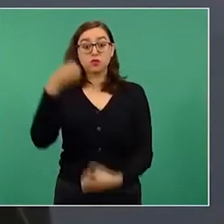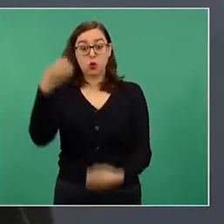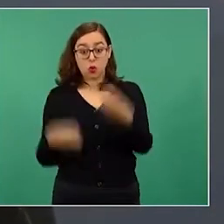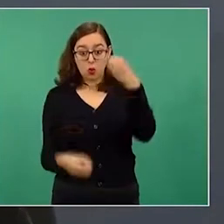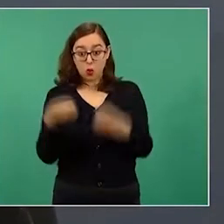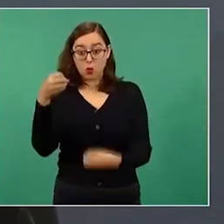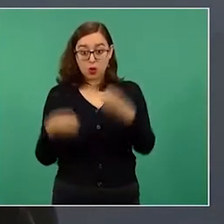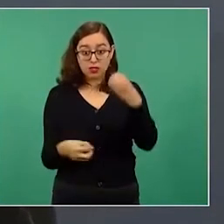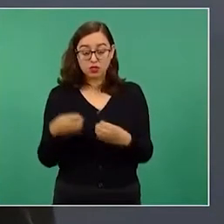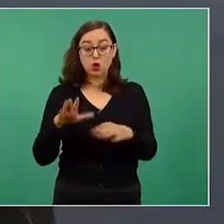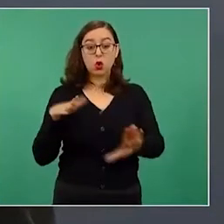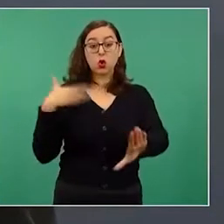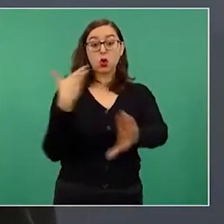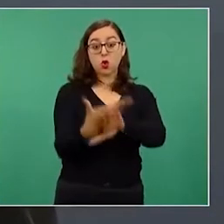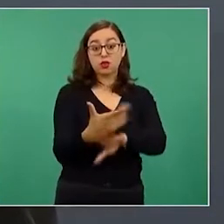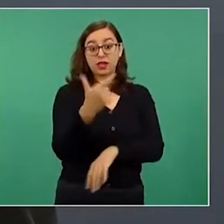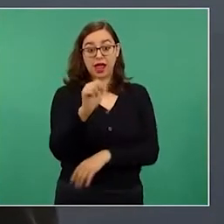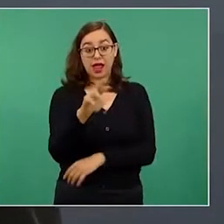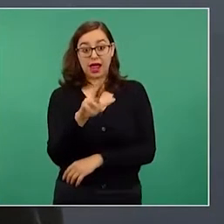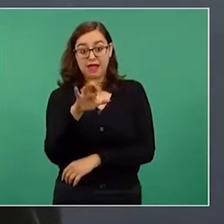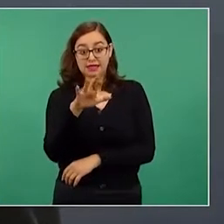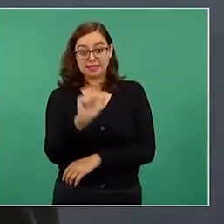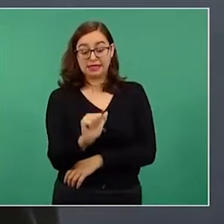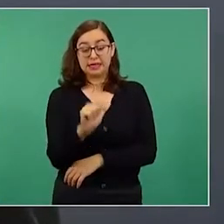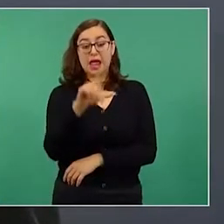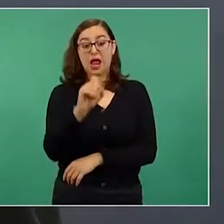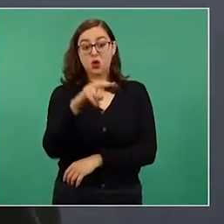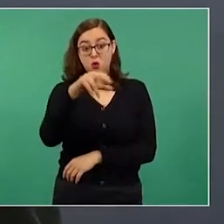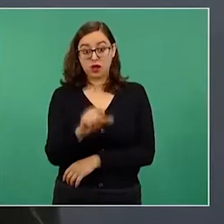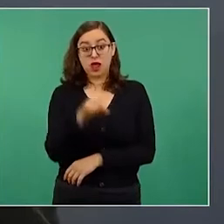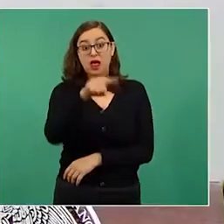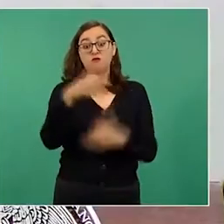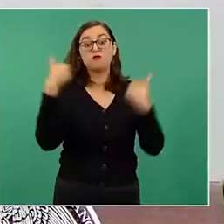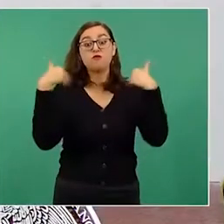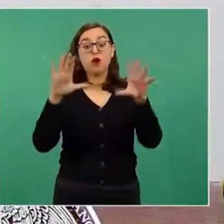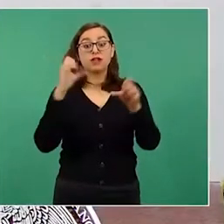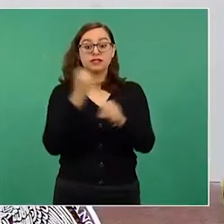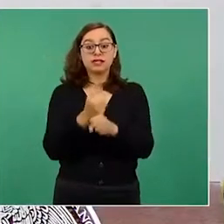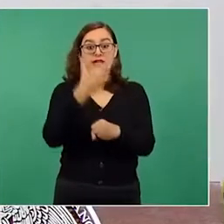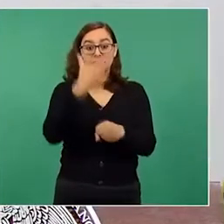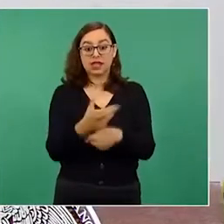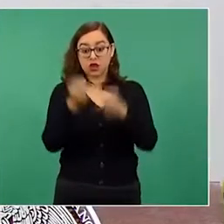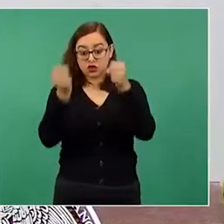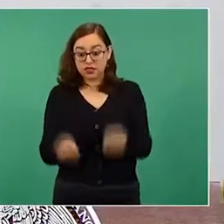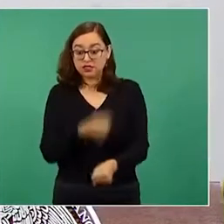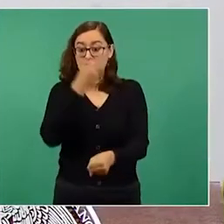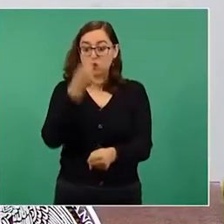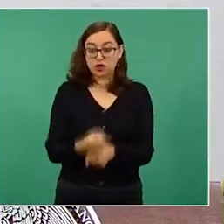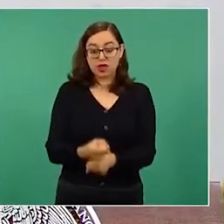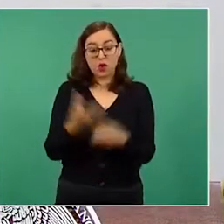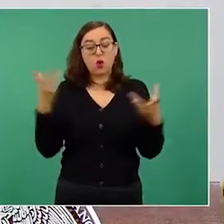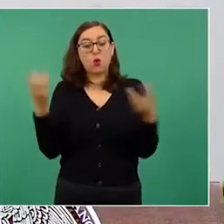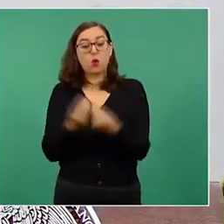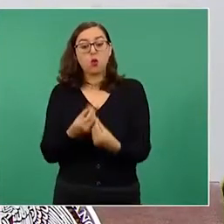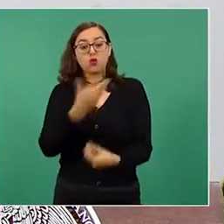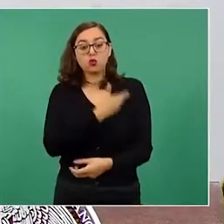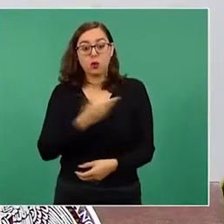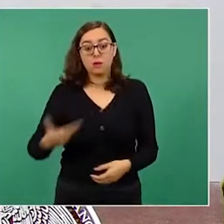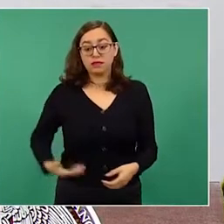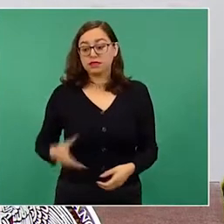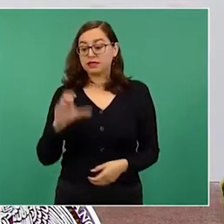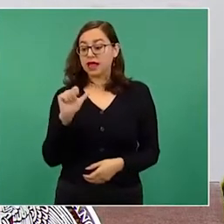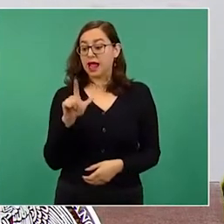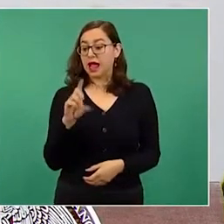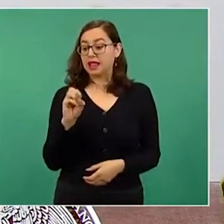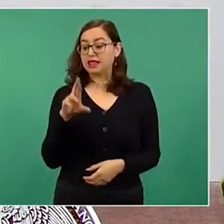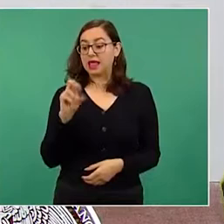secretario de Seguridad Pública en el sexenio de Felipe Calderón. El otro tema que tomaron los medios fue el de la miscelánea fiscal